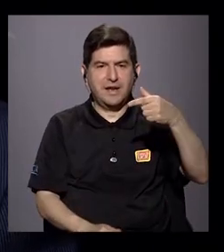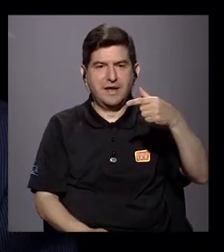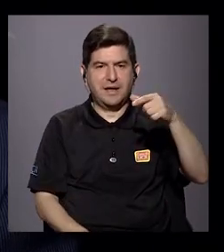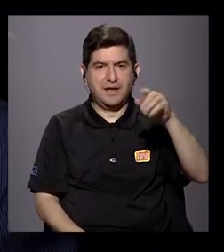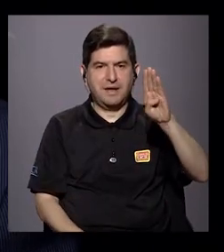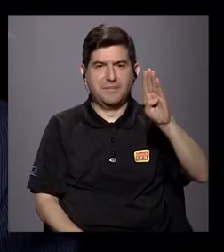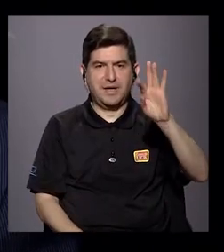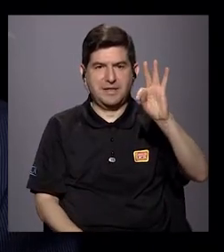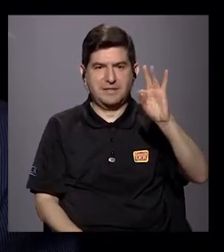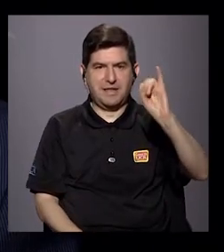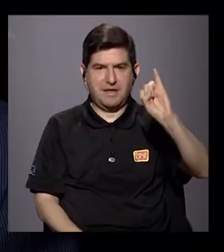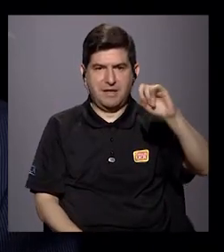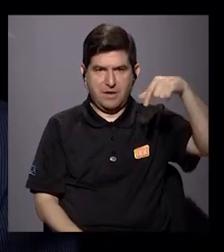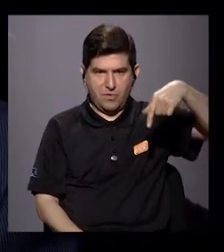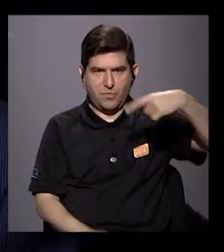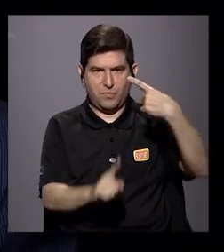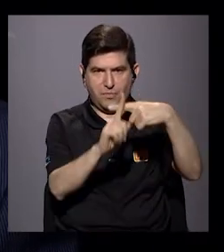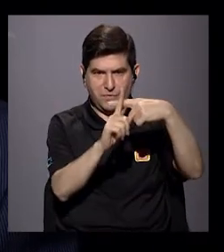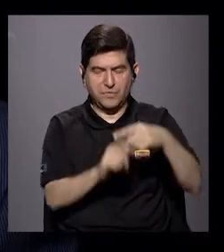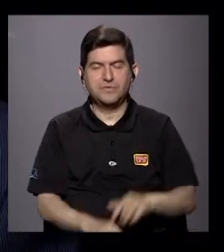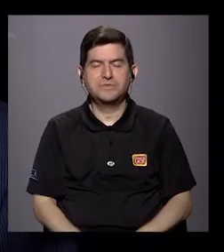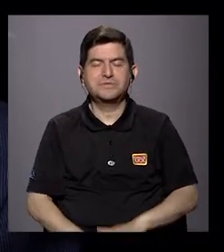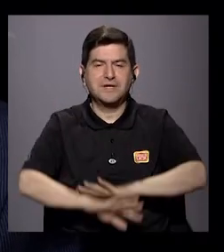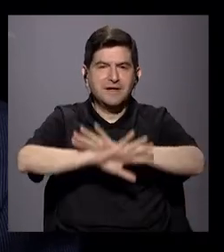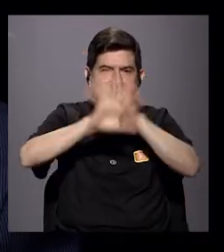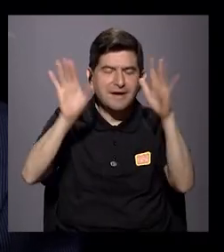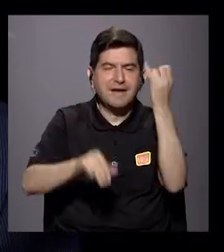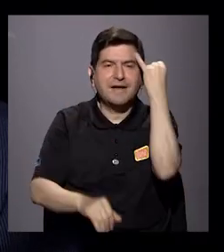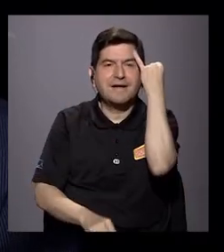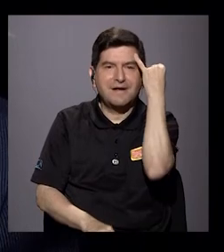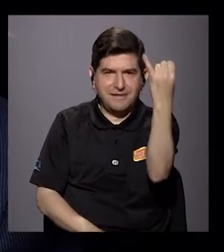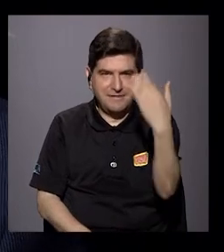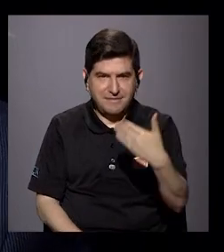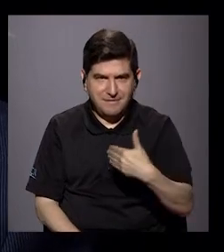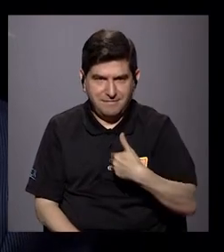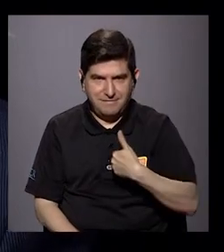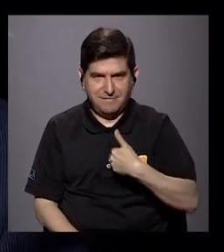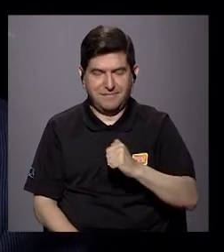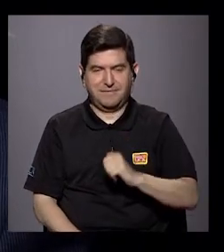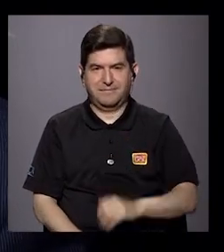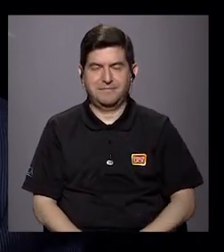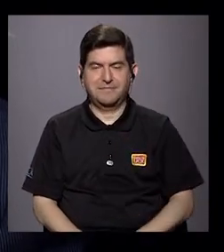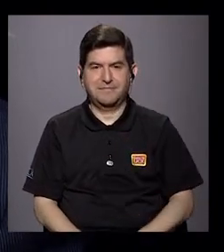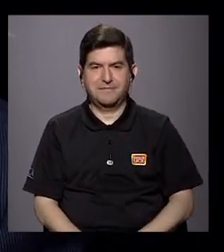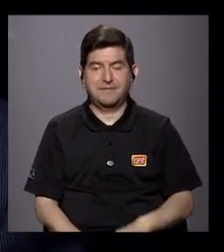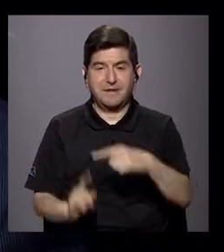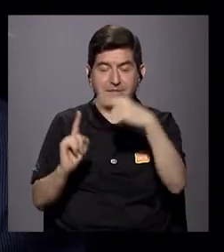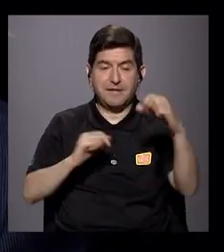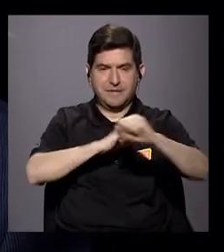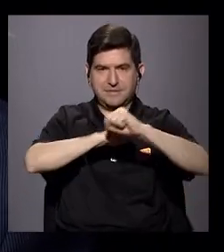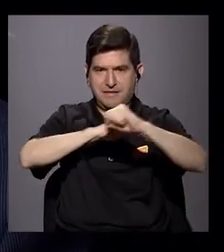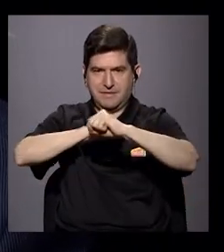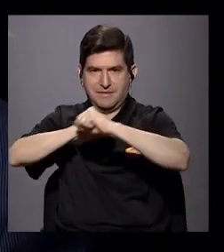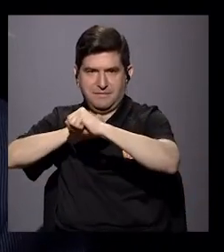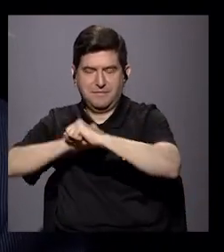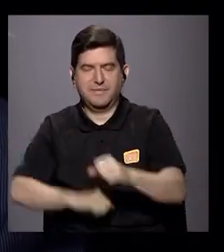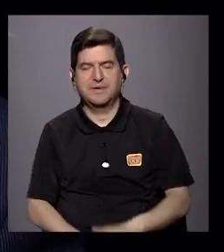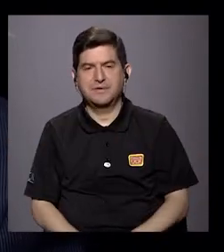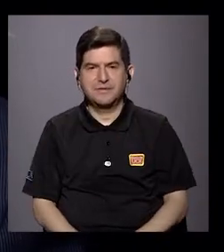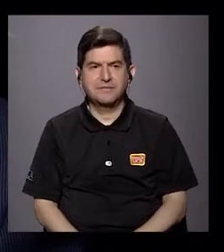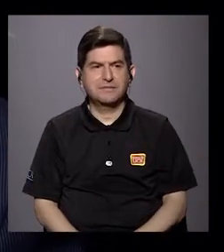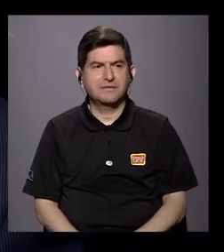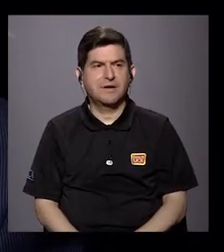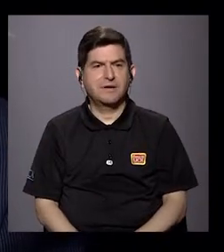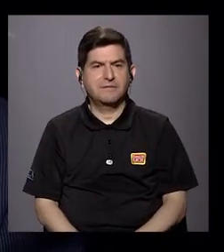clara línea desde incluso la campaña, ¿verdad? Es decir, no ha habido